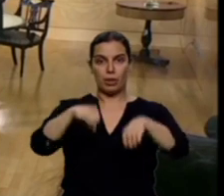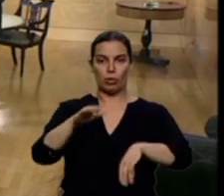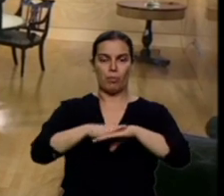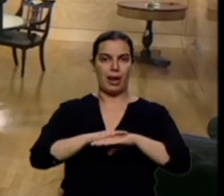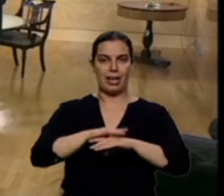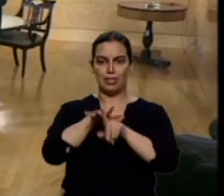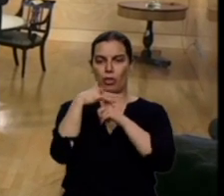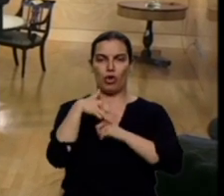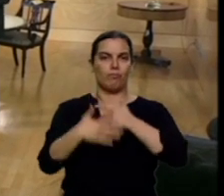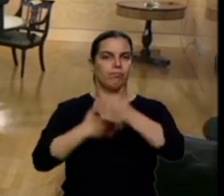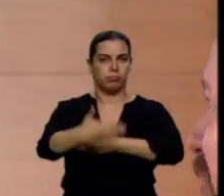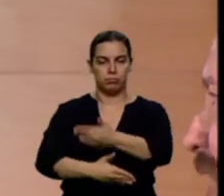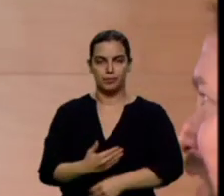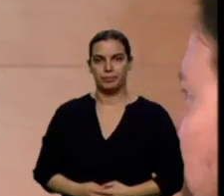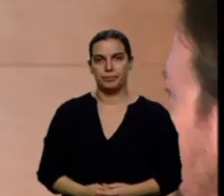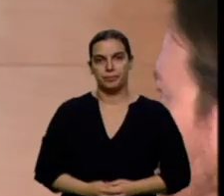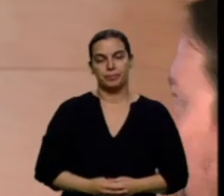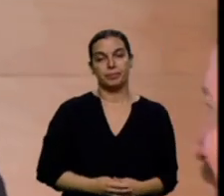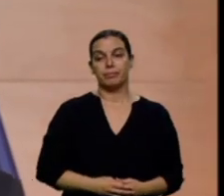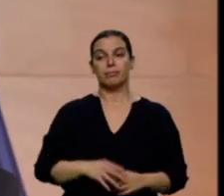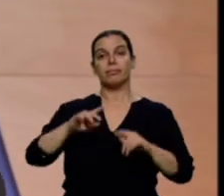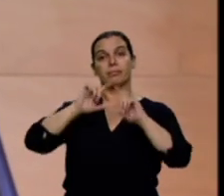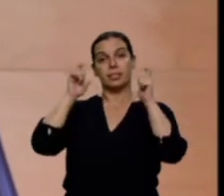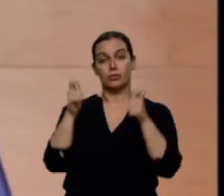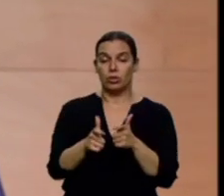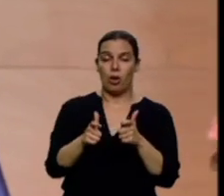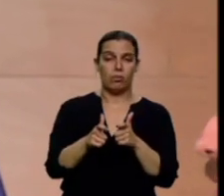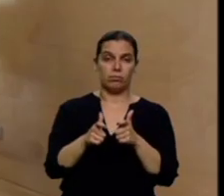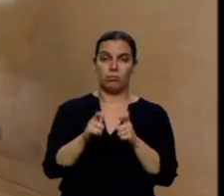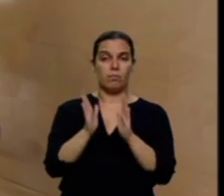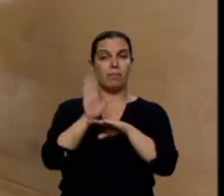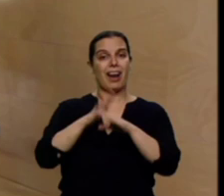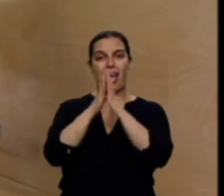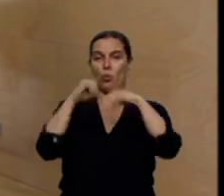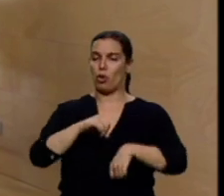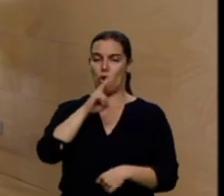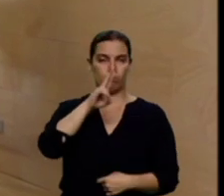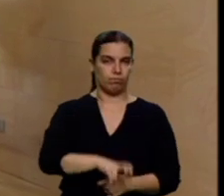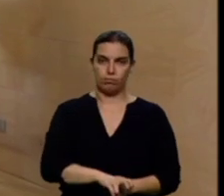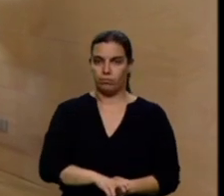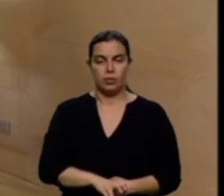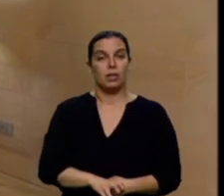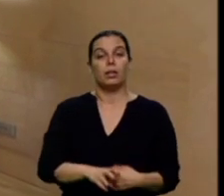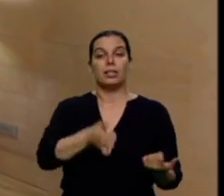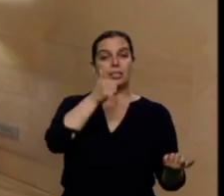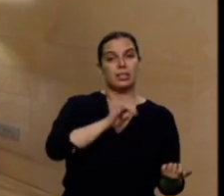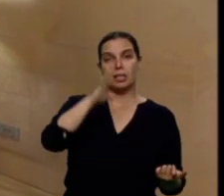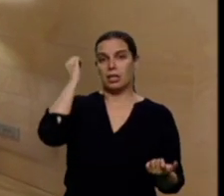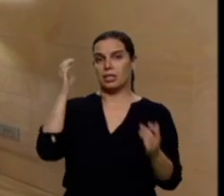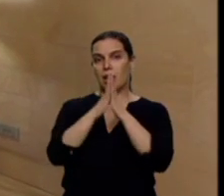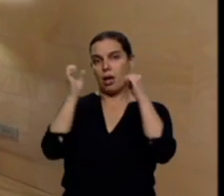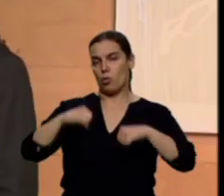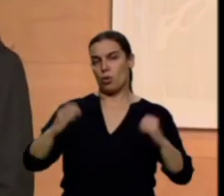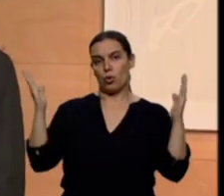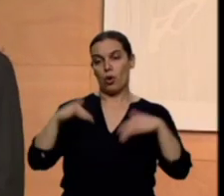Quinto encuentro tampoco ha servido para que sellen un acuerdo. Pedro Sánchez y Pablo Iglesias no han alcanzado un pacto por la negativa de Podemos a